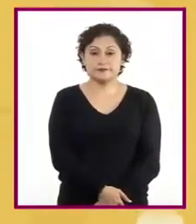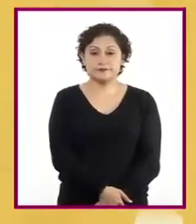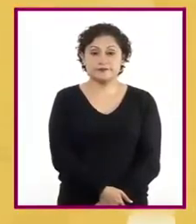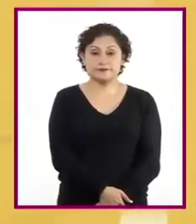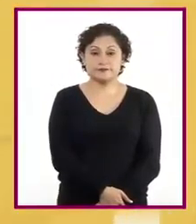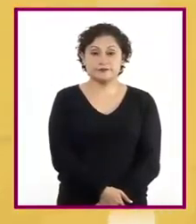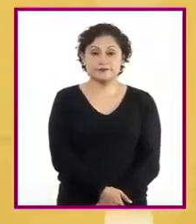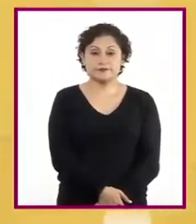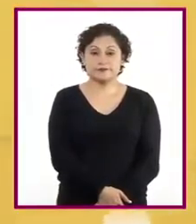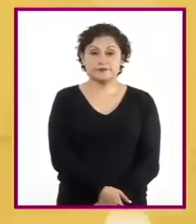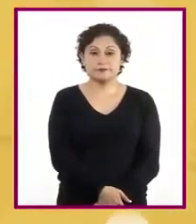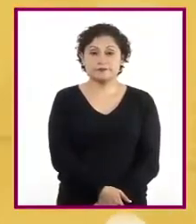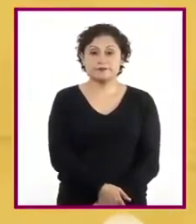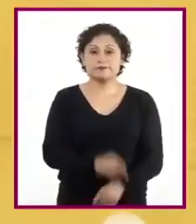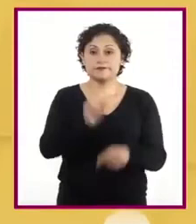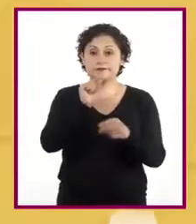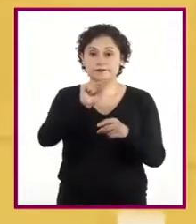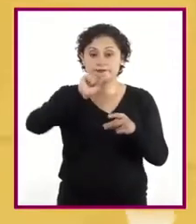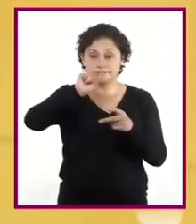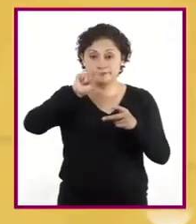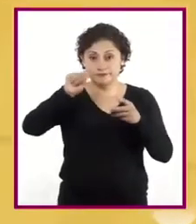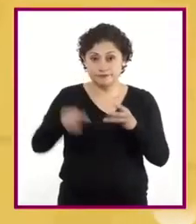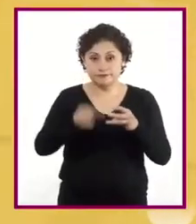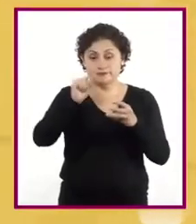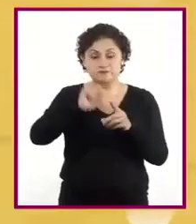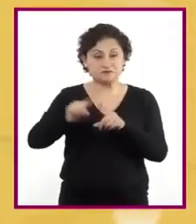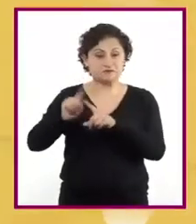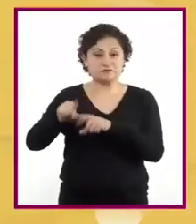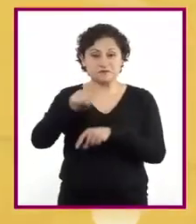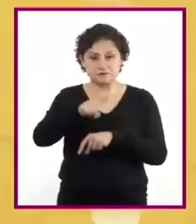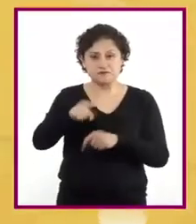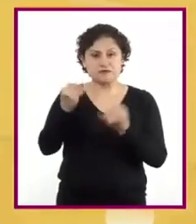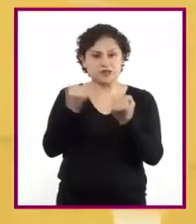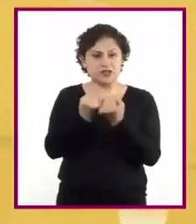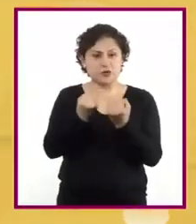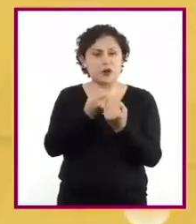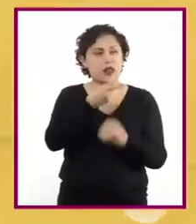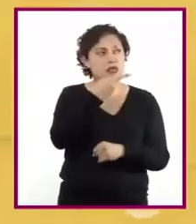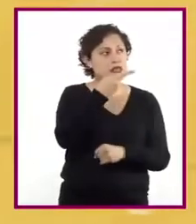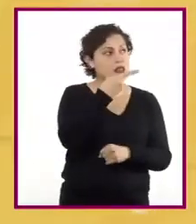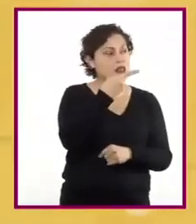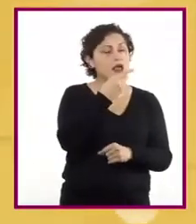¿Los signos de puntuación son equivalentes a las pausas que hacen al hablar?